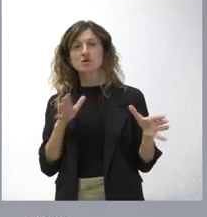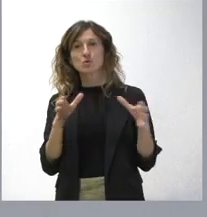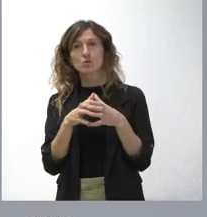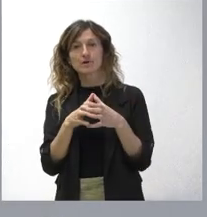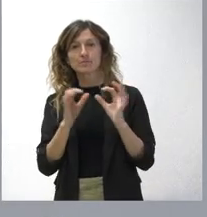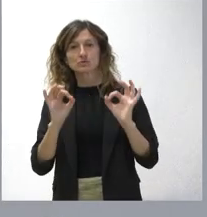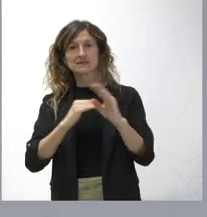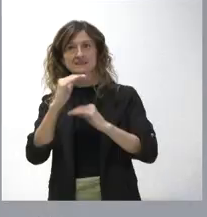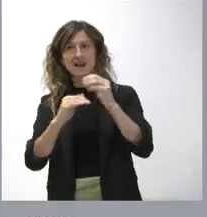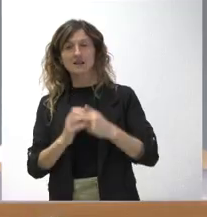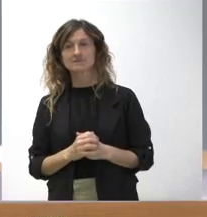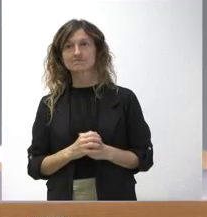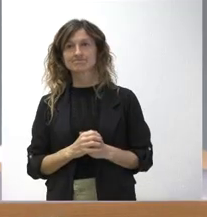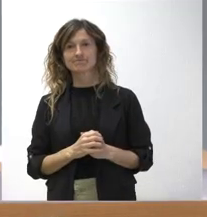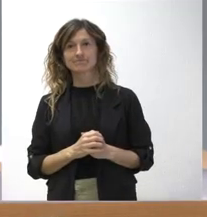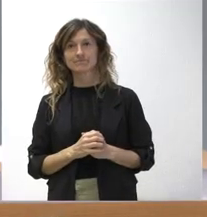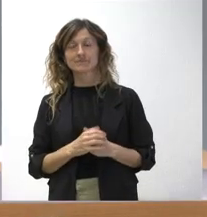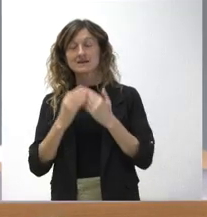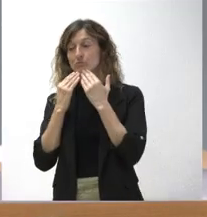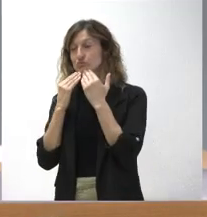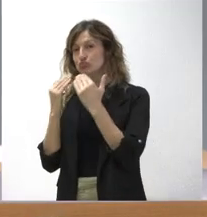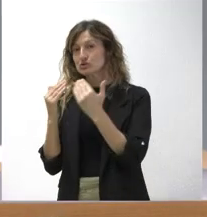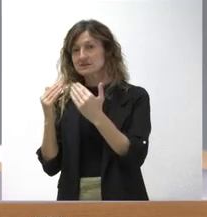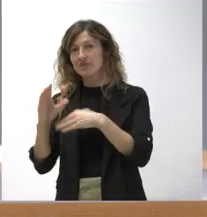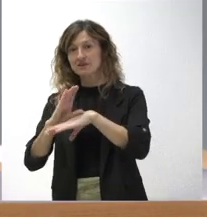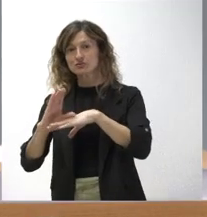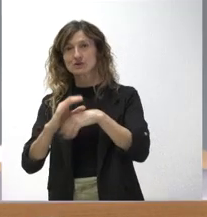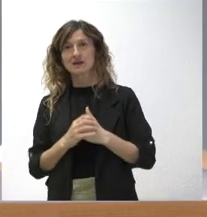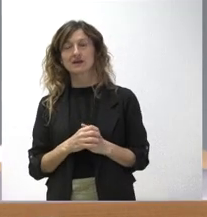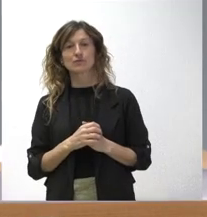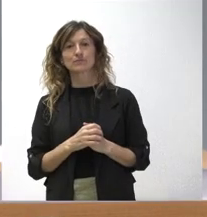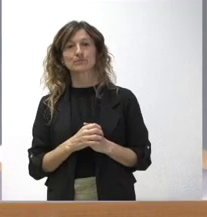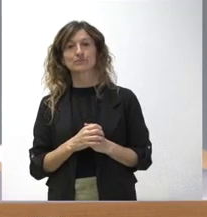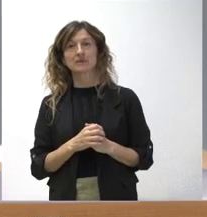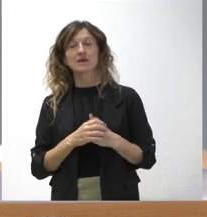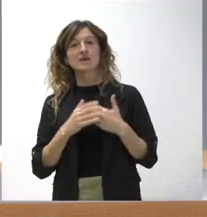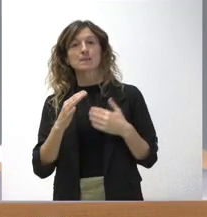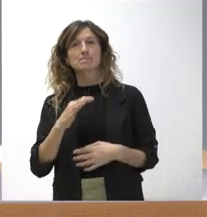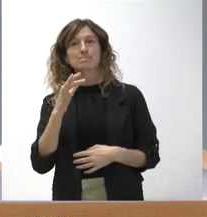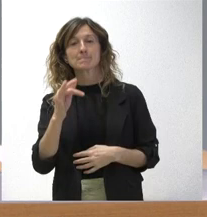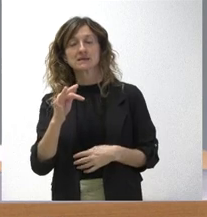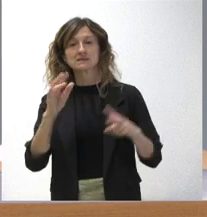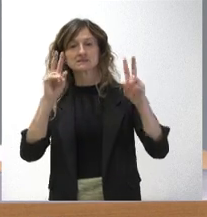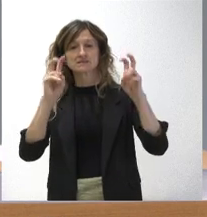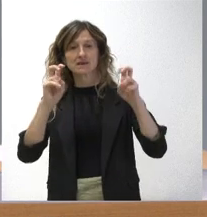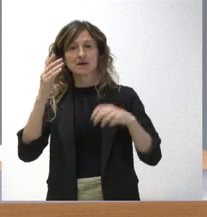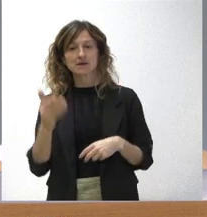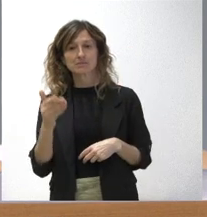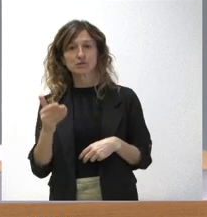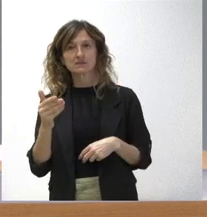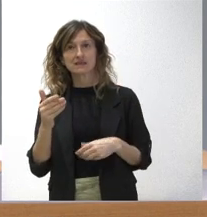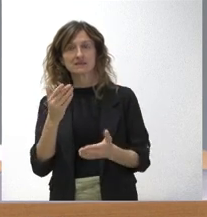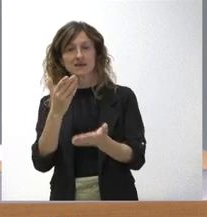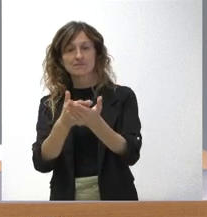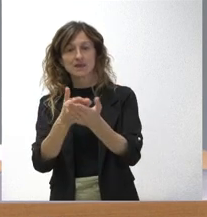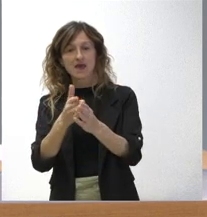escalas. Pues, muchísimas gracias, consejero. Por tanto, además del asunto importante que hoy se plantea, que es